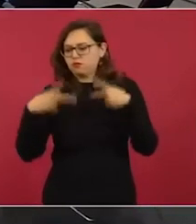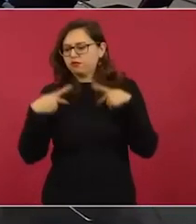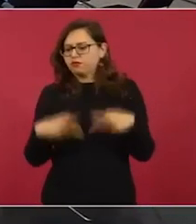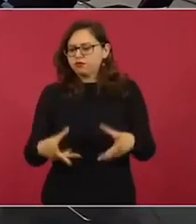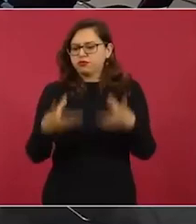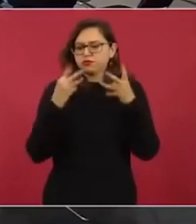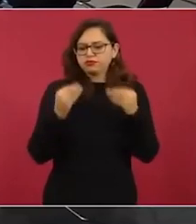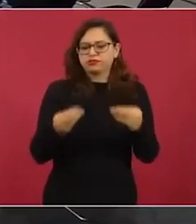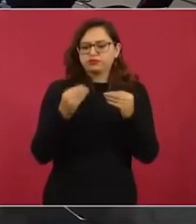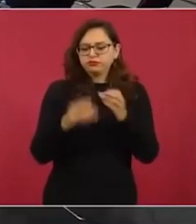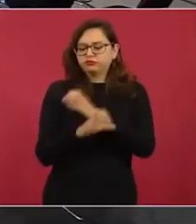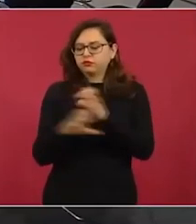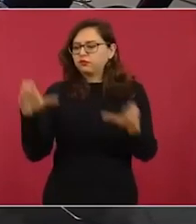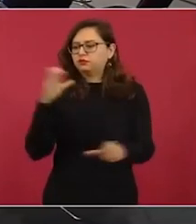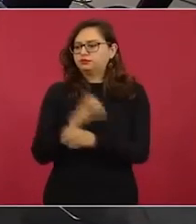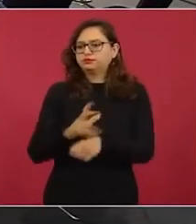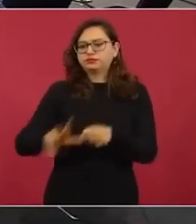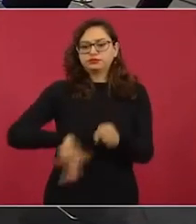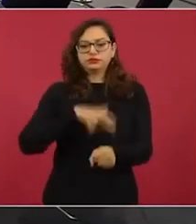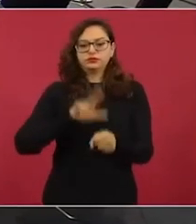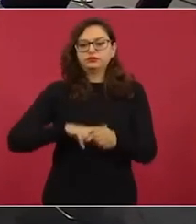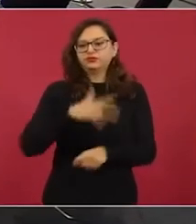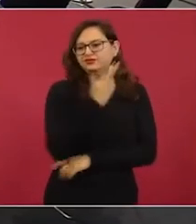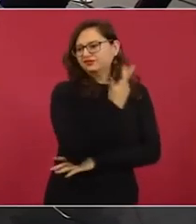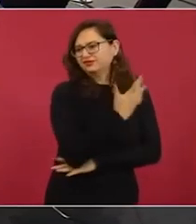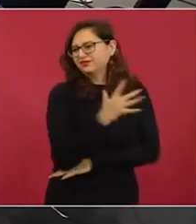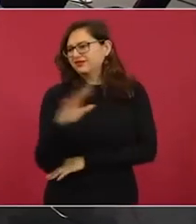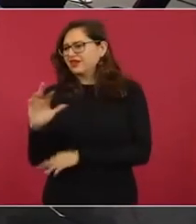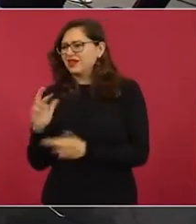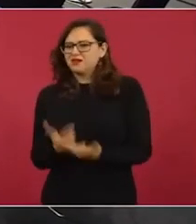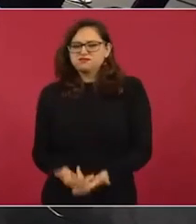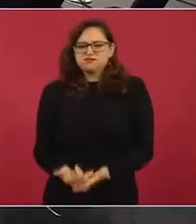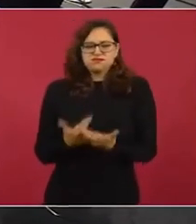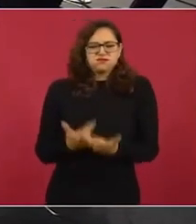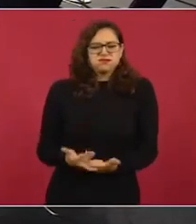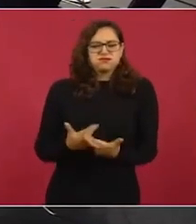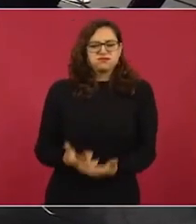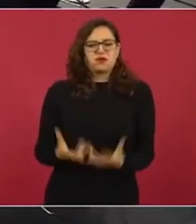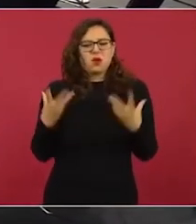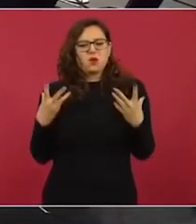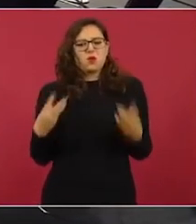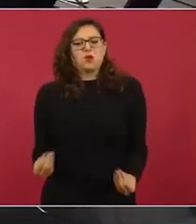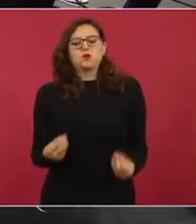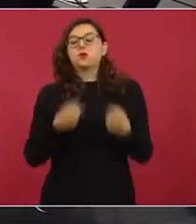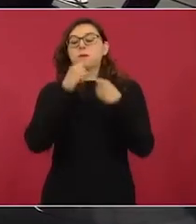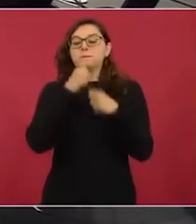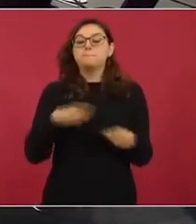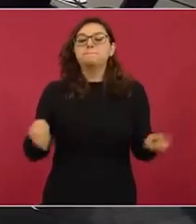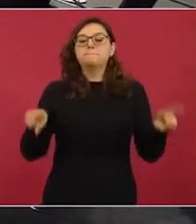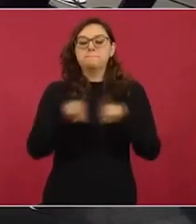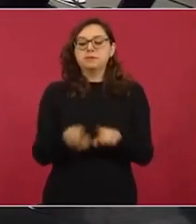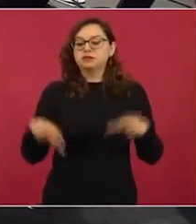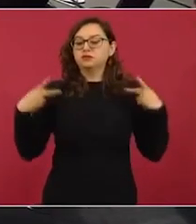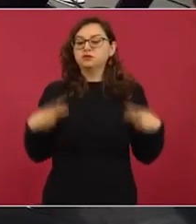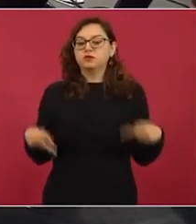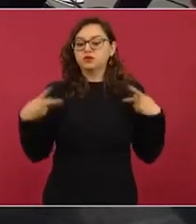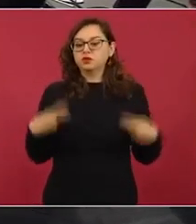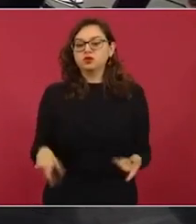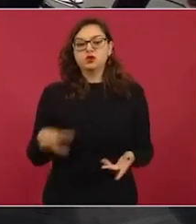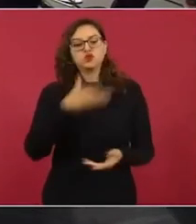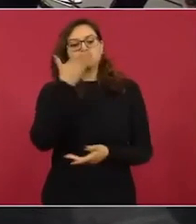mercado, una capacidad de consumo que es la más importante del mundo